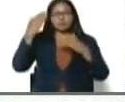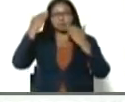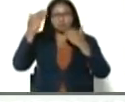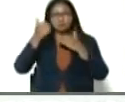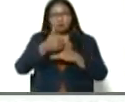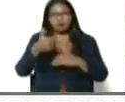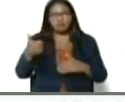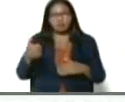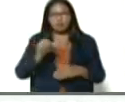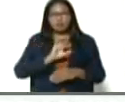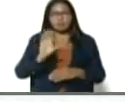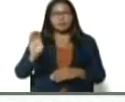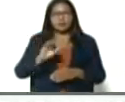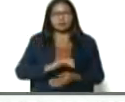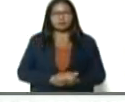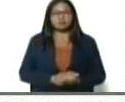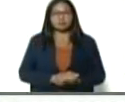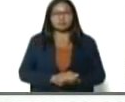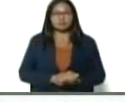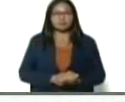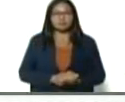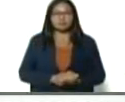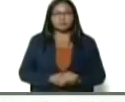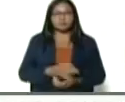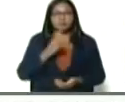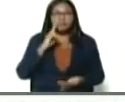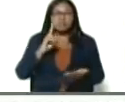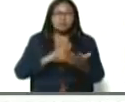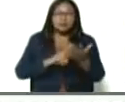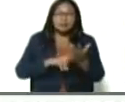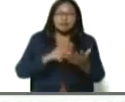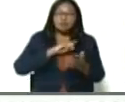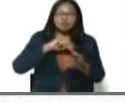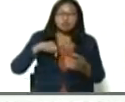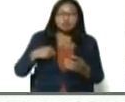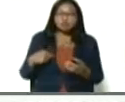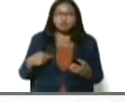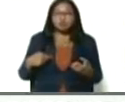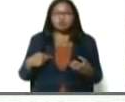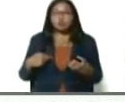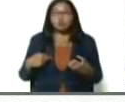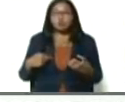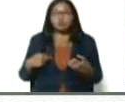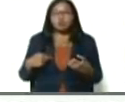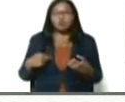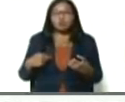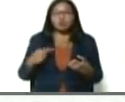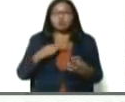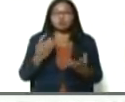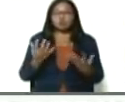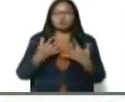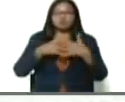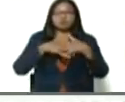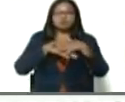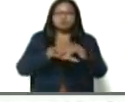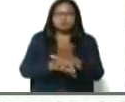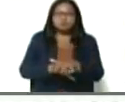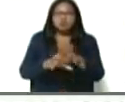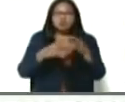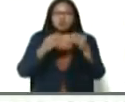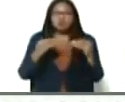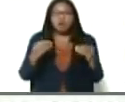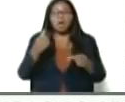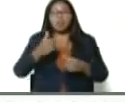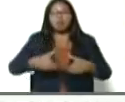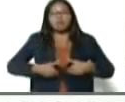de todo el país, de verdad, estamos, articulando, articulando, lo importante, es articular, un esfuerzo, el